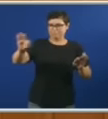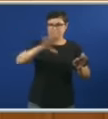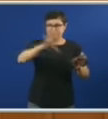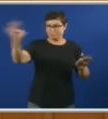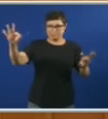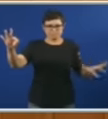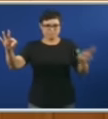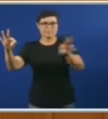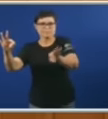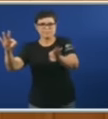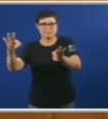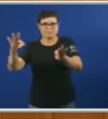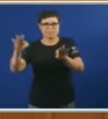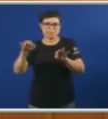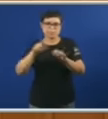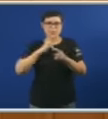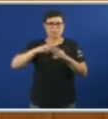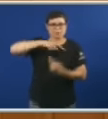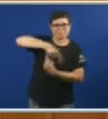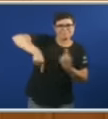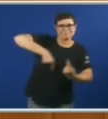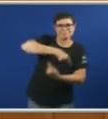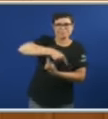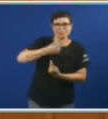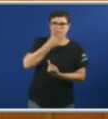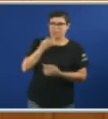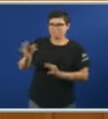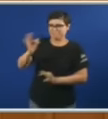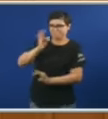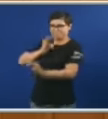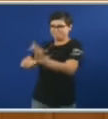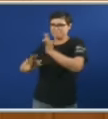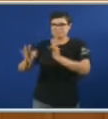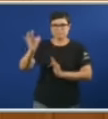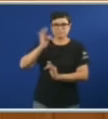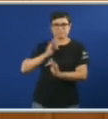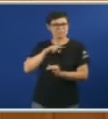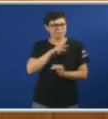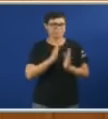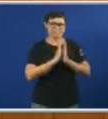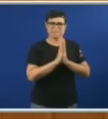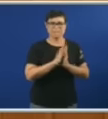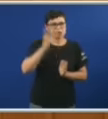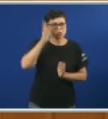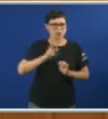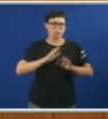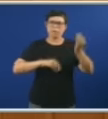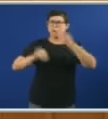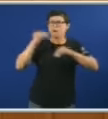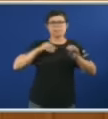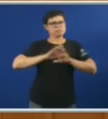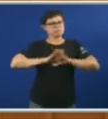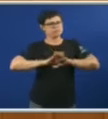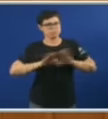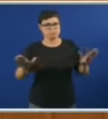vendo como funcionan As portas xiratorias E non só que lle decimos E que deixe de frivolizar Que en Vigo Tenen dereito a ter Unha